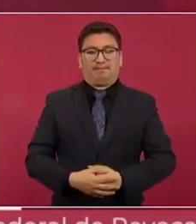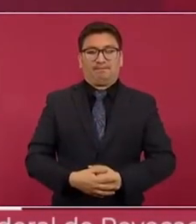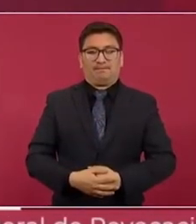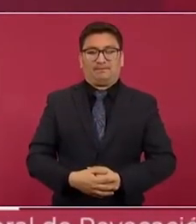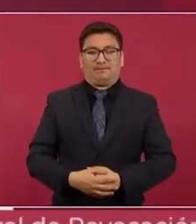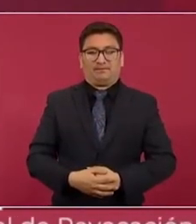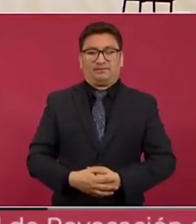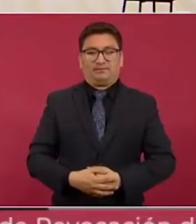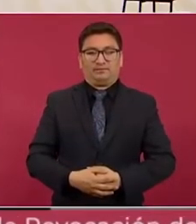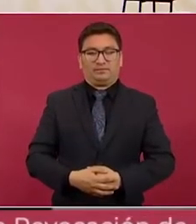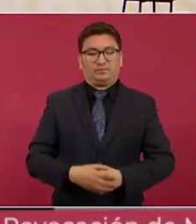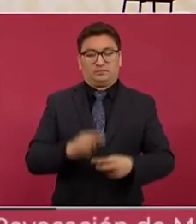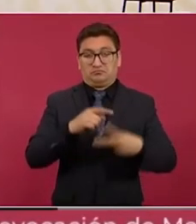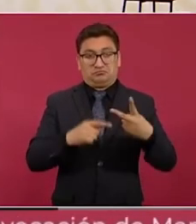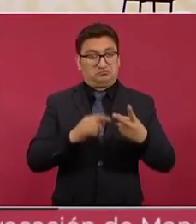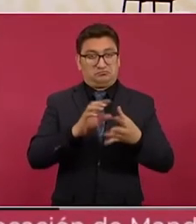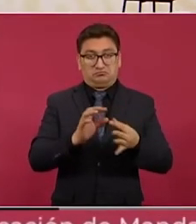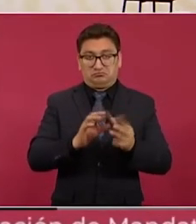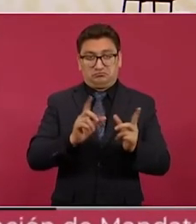Es cuanto, presidente.